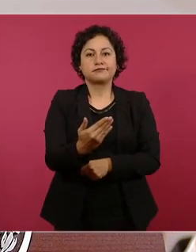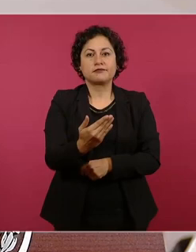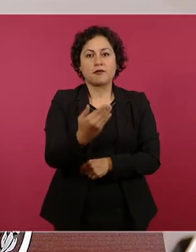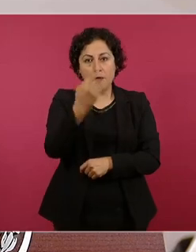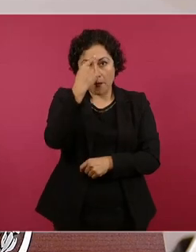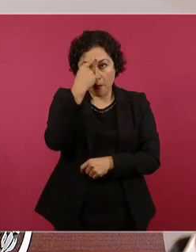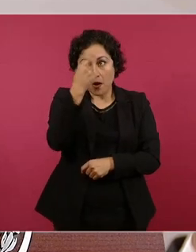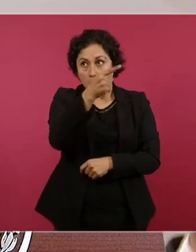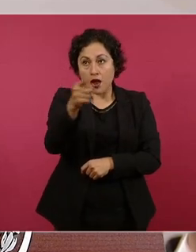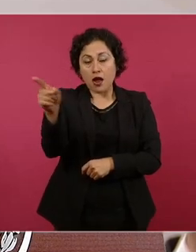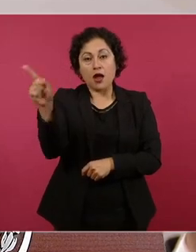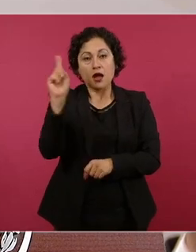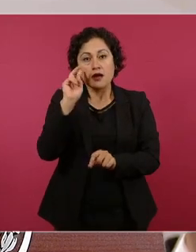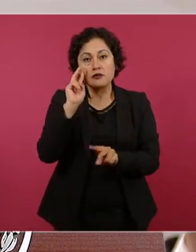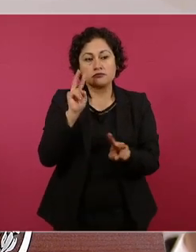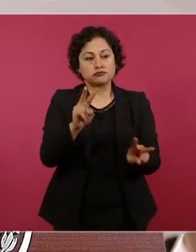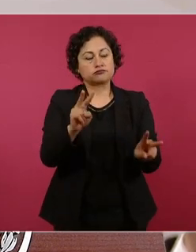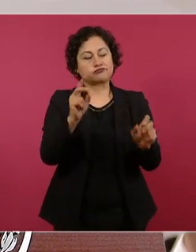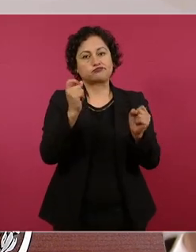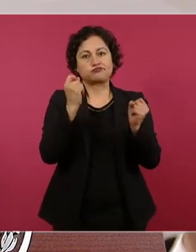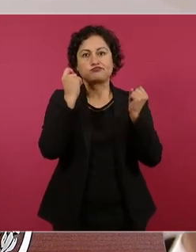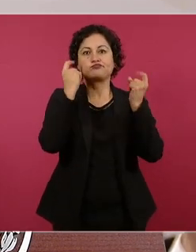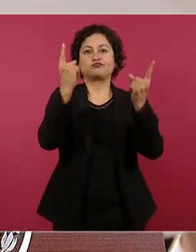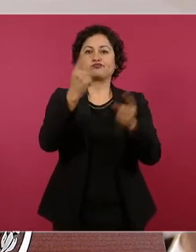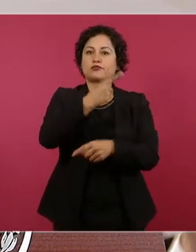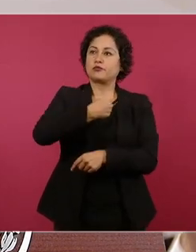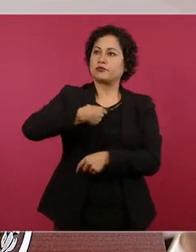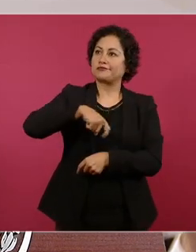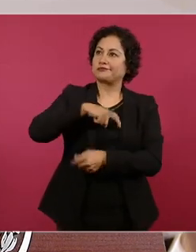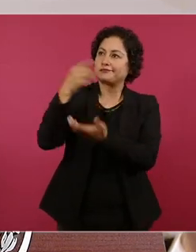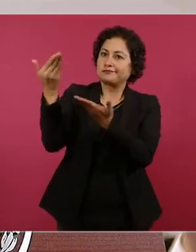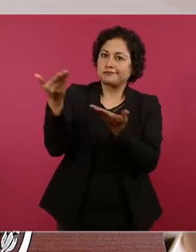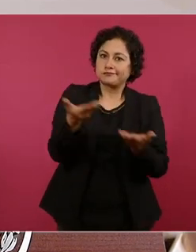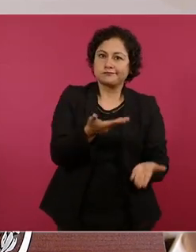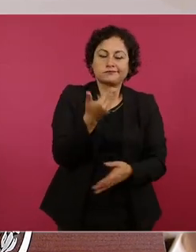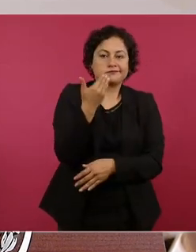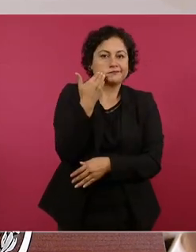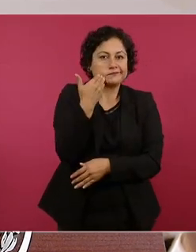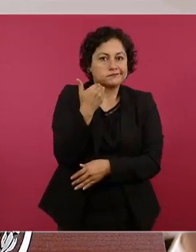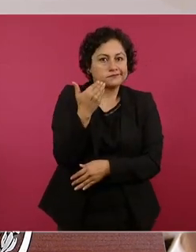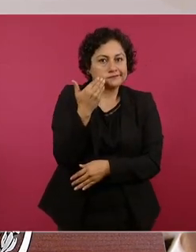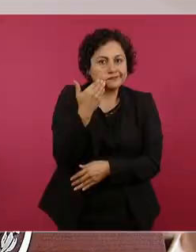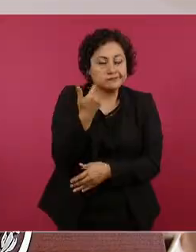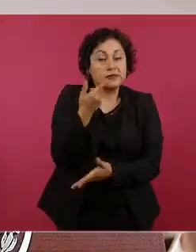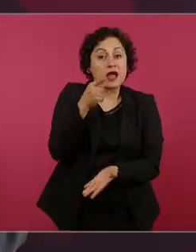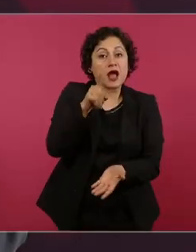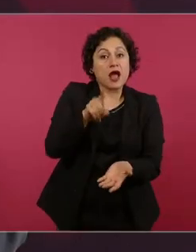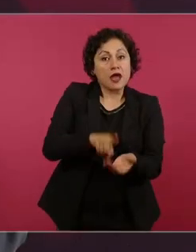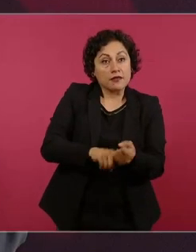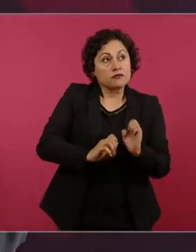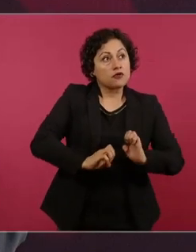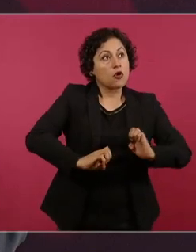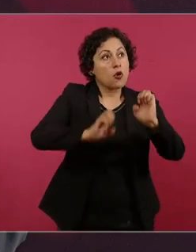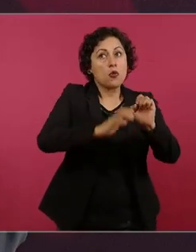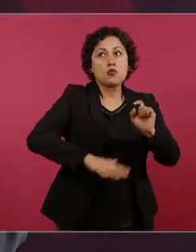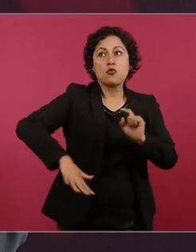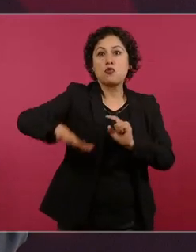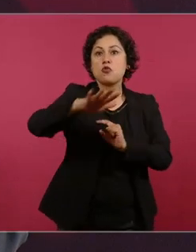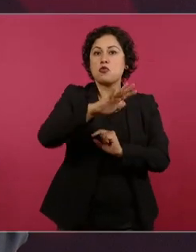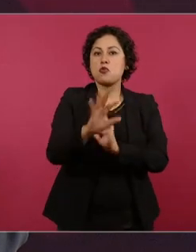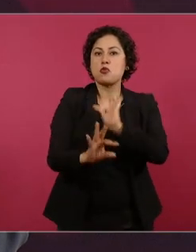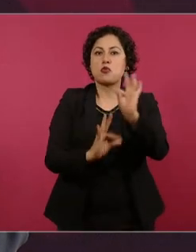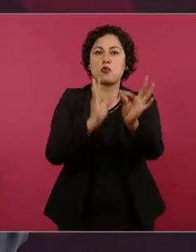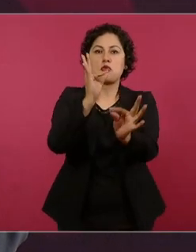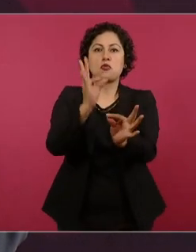calidez y magnífica calidad en instalaciones y servicios.